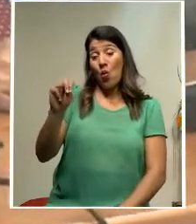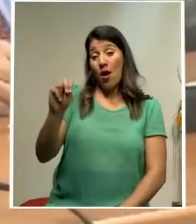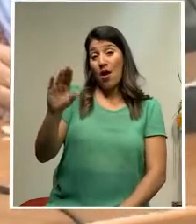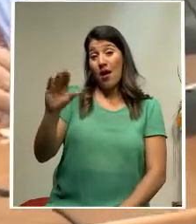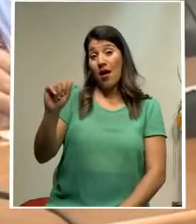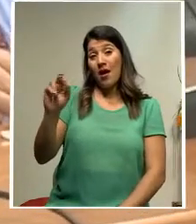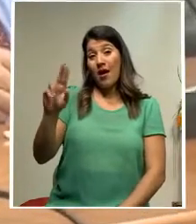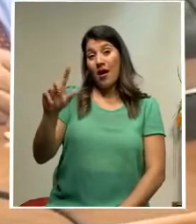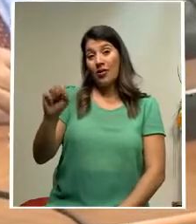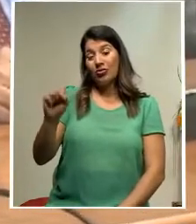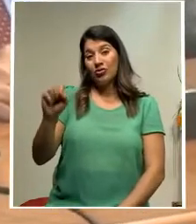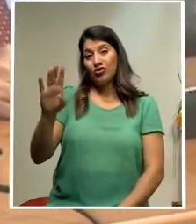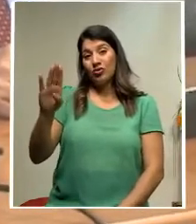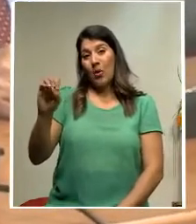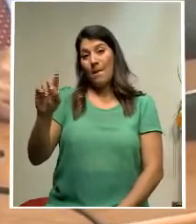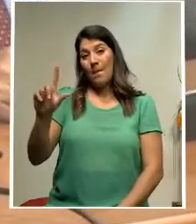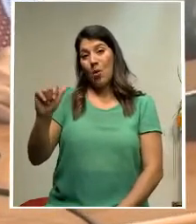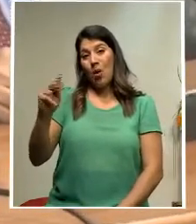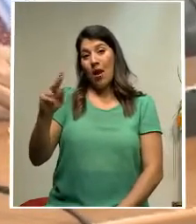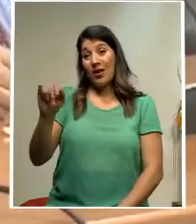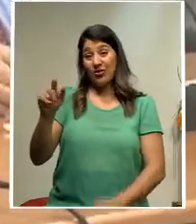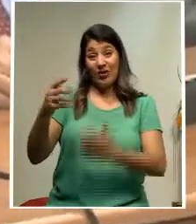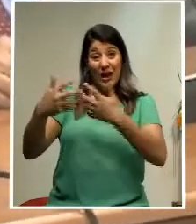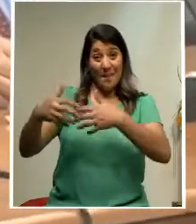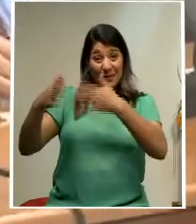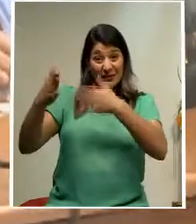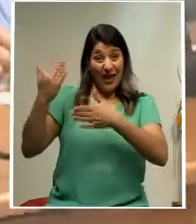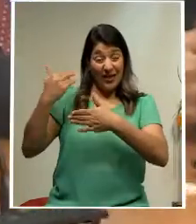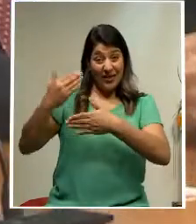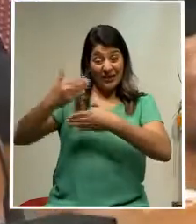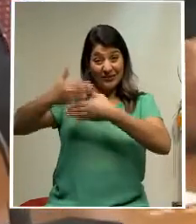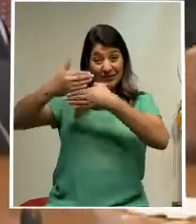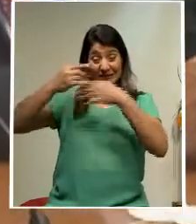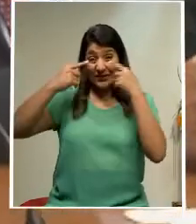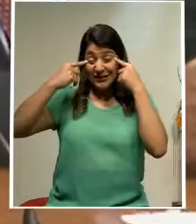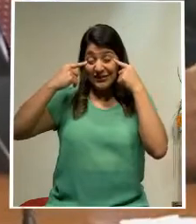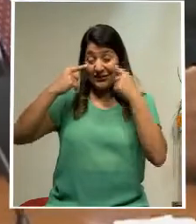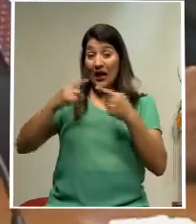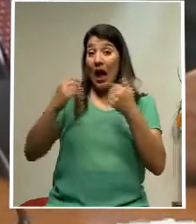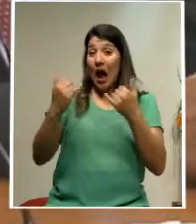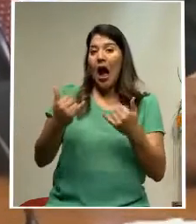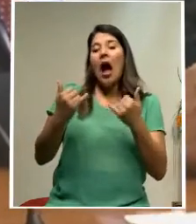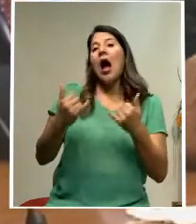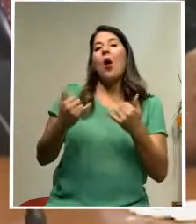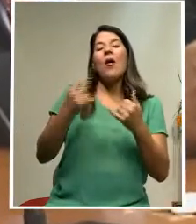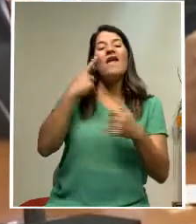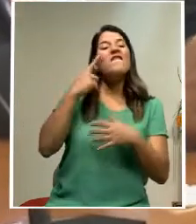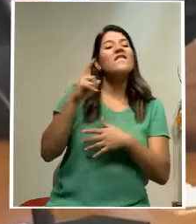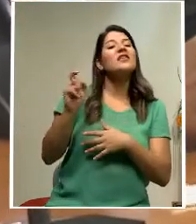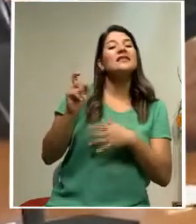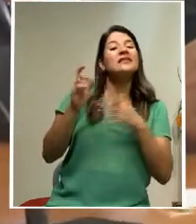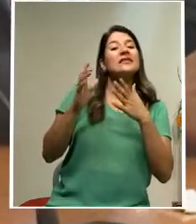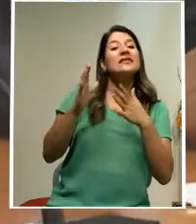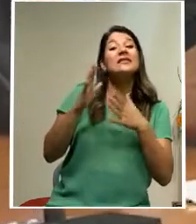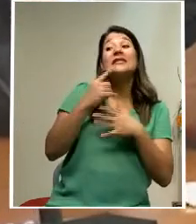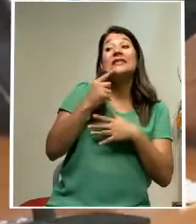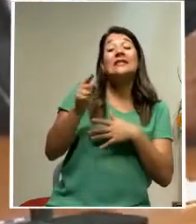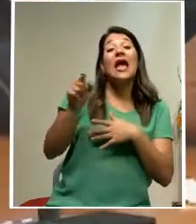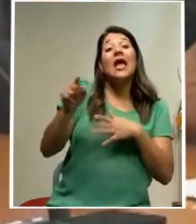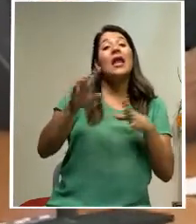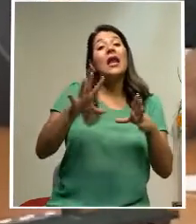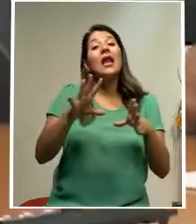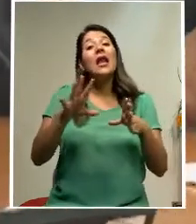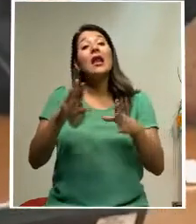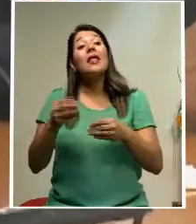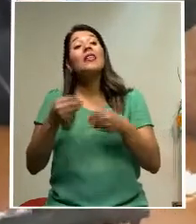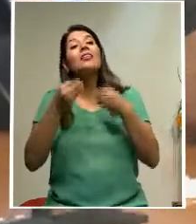esta ocasión, la Fiscalía Junta de Providad, Transparencia y Anticorrupción, la FAPTA, lo acusa de ofrecer dádivas al